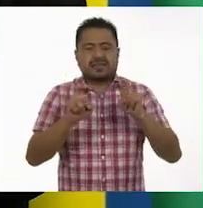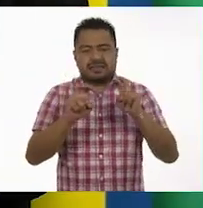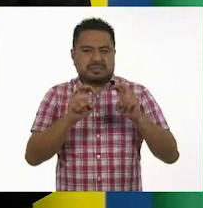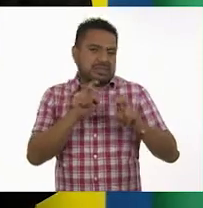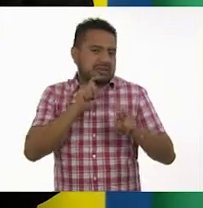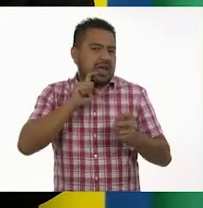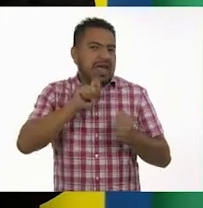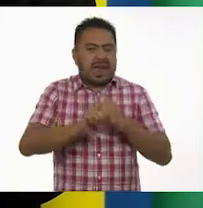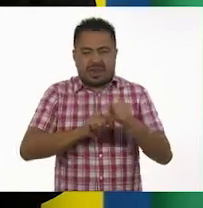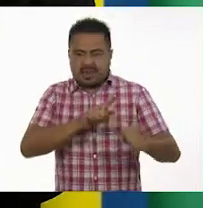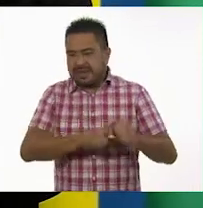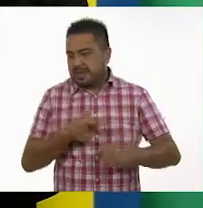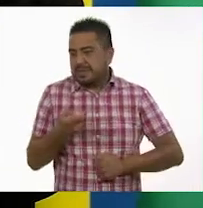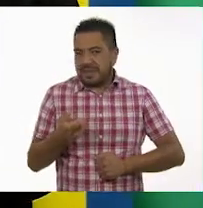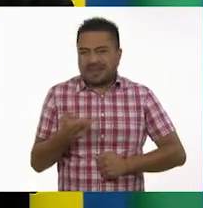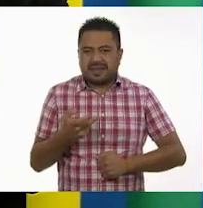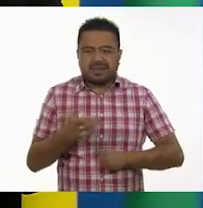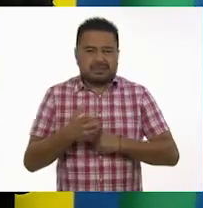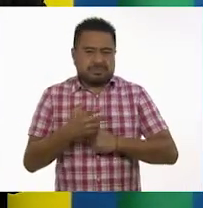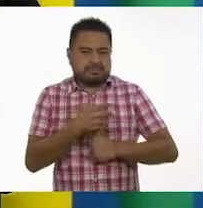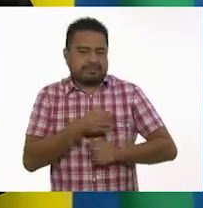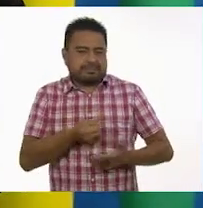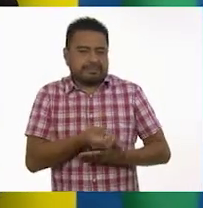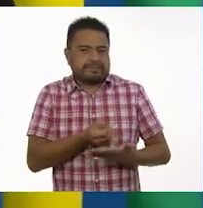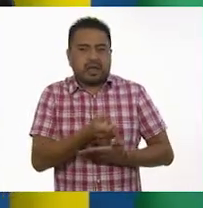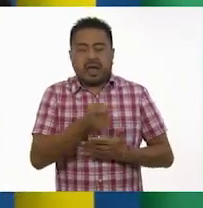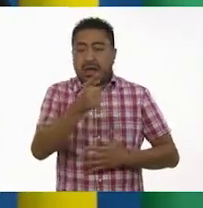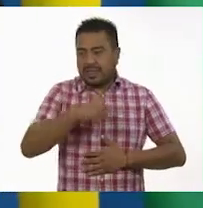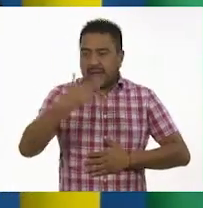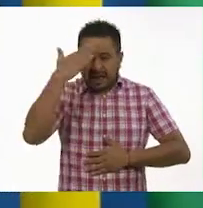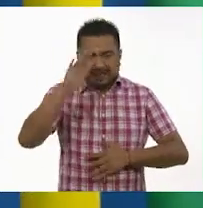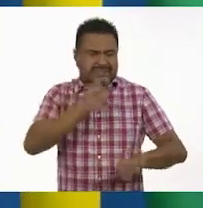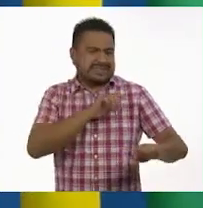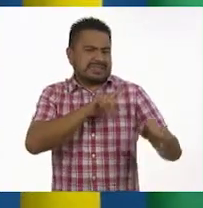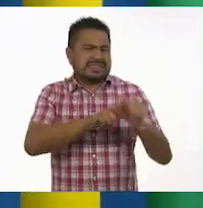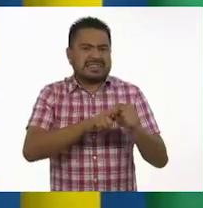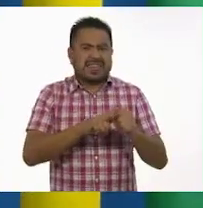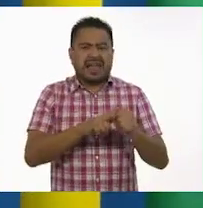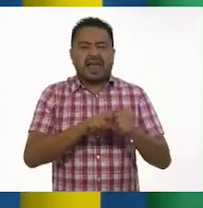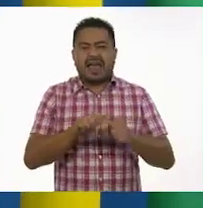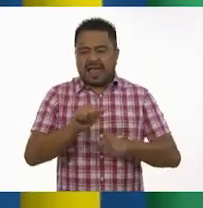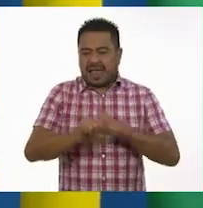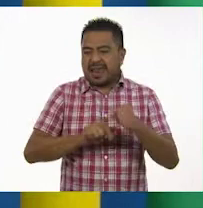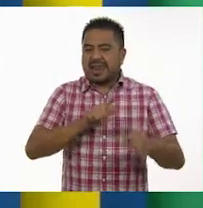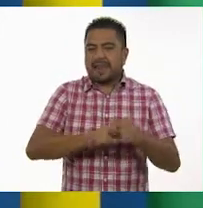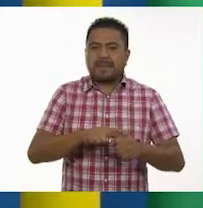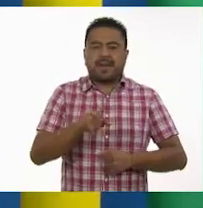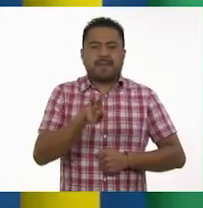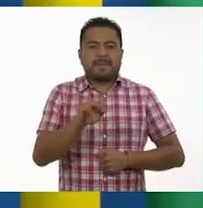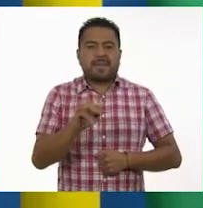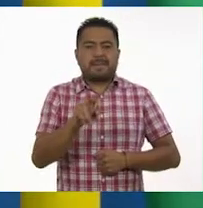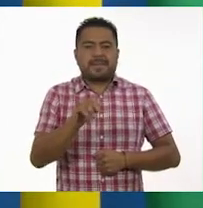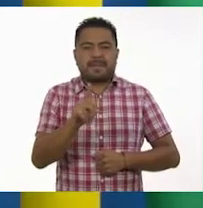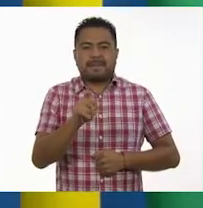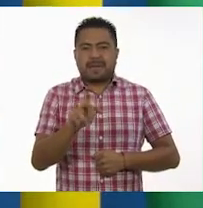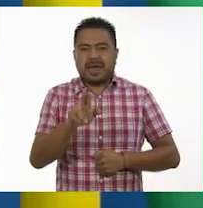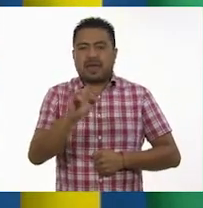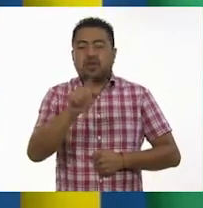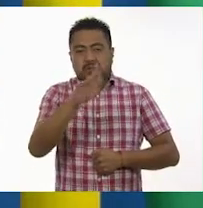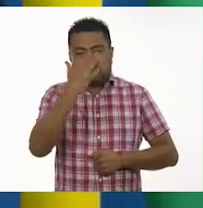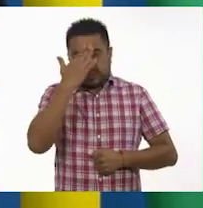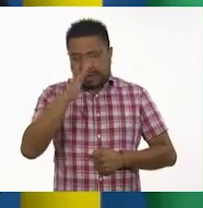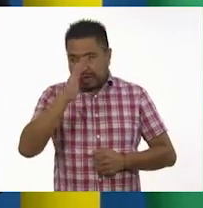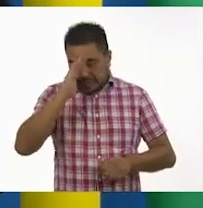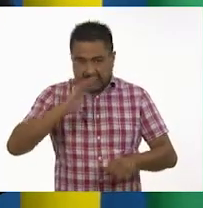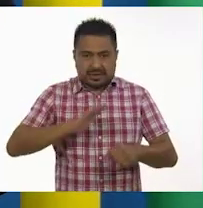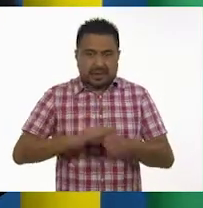sexual en los animales. Y en particular conoceremos a los animales vivíparos. Recuerden tener a la mano un